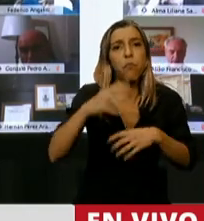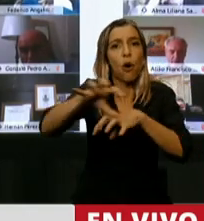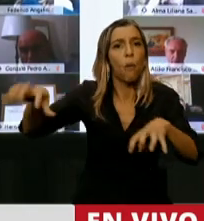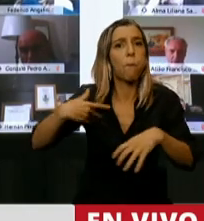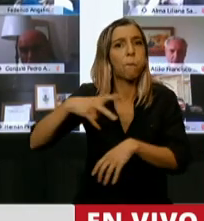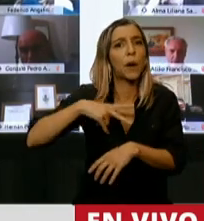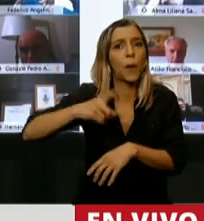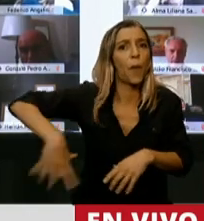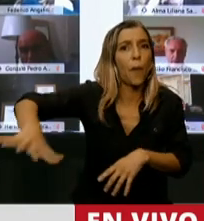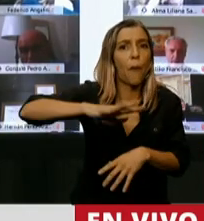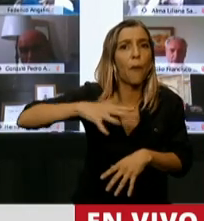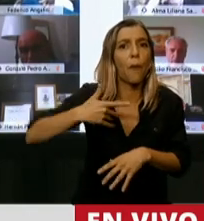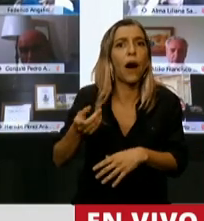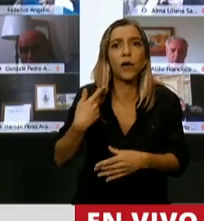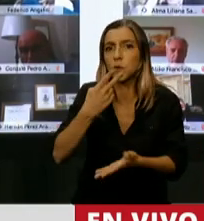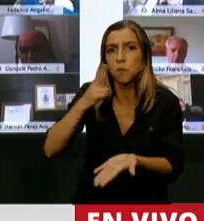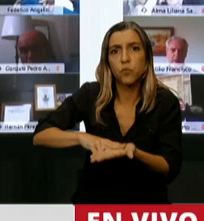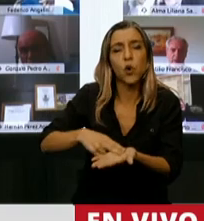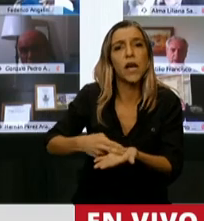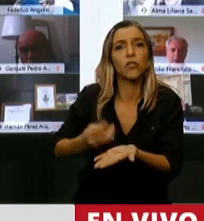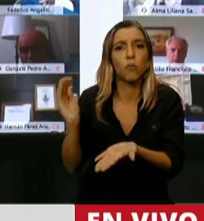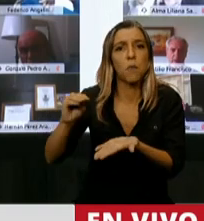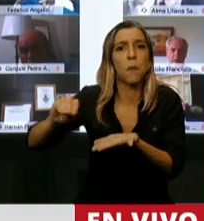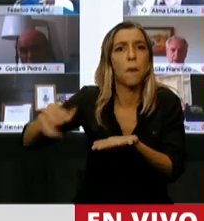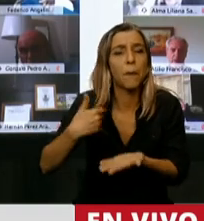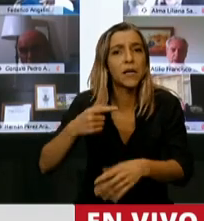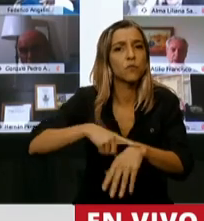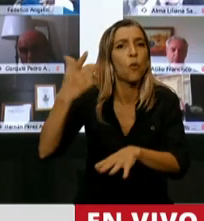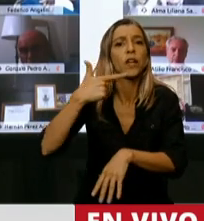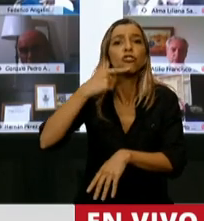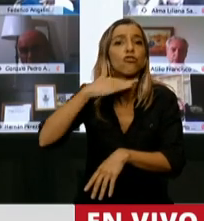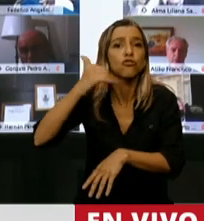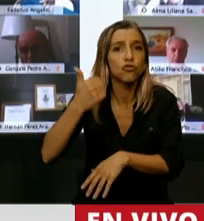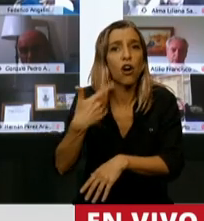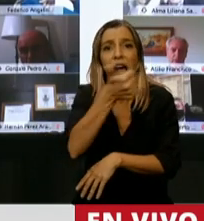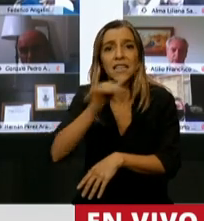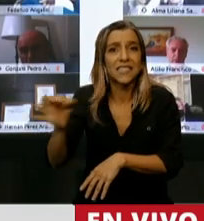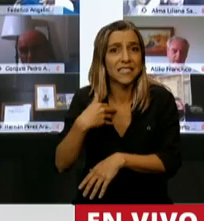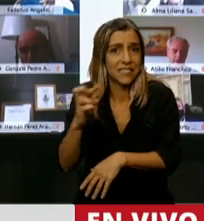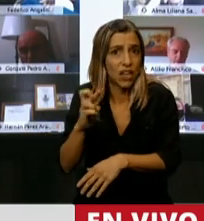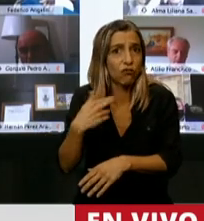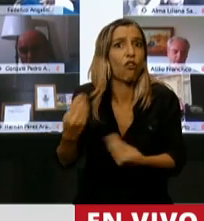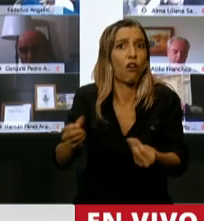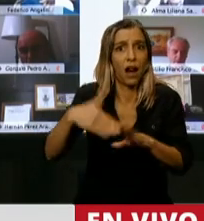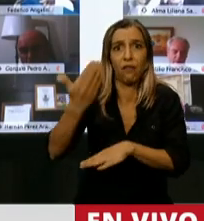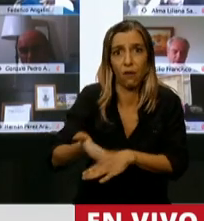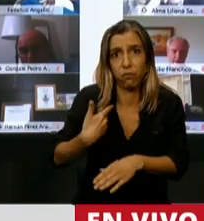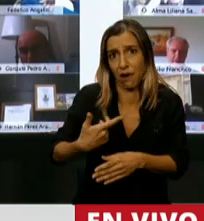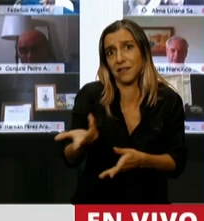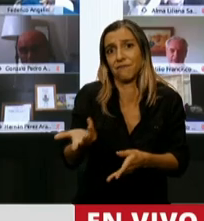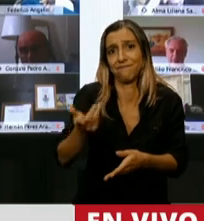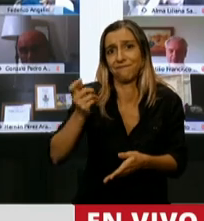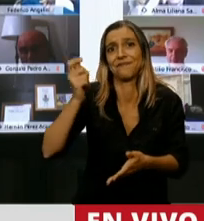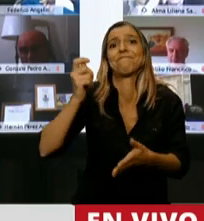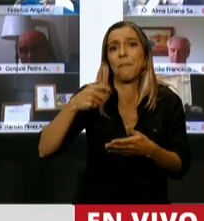financiar una fiesta fiscal con una soja de 600 dólares que después pasó a costar la mitad y la Argentina desde entonces